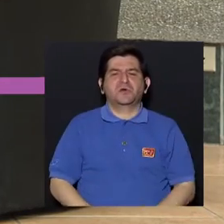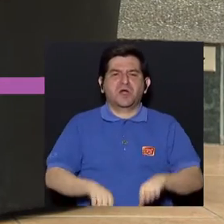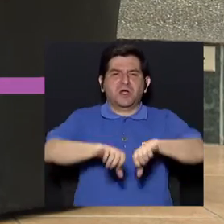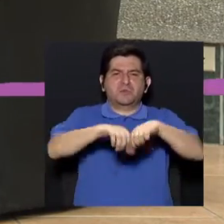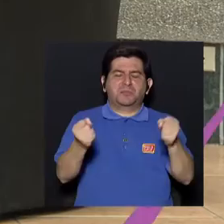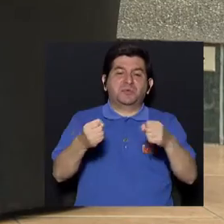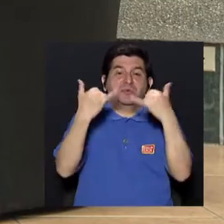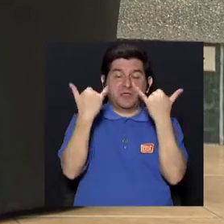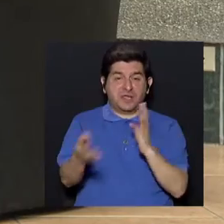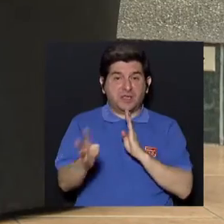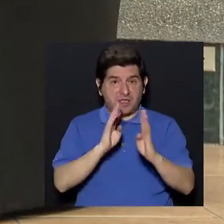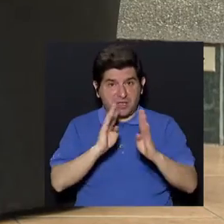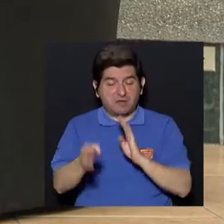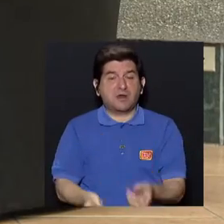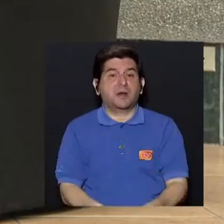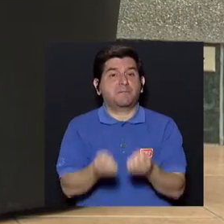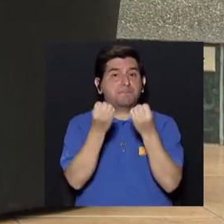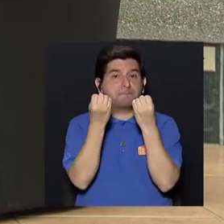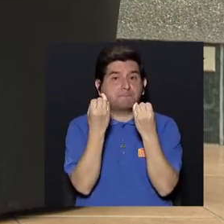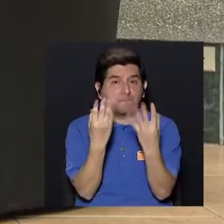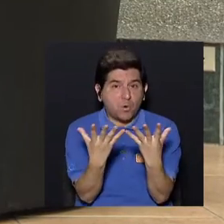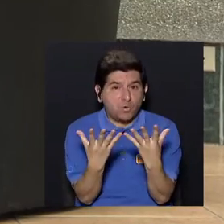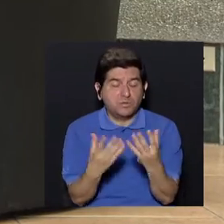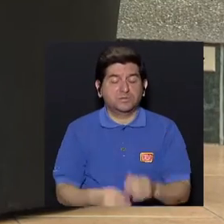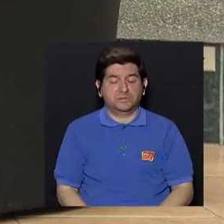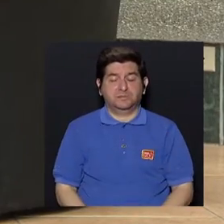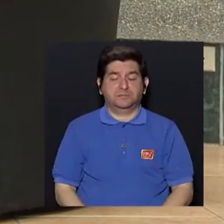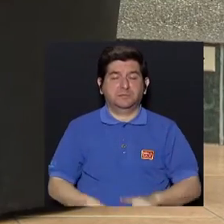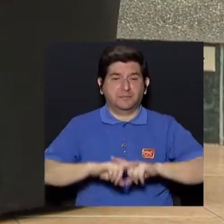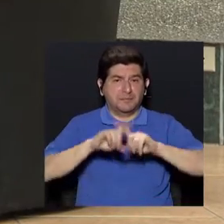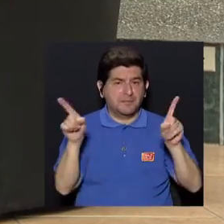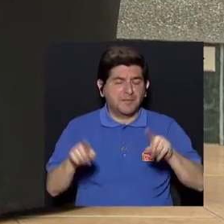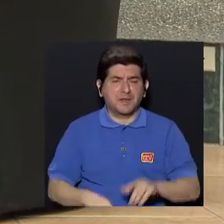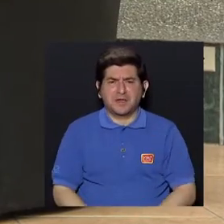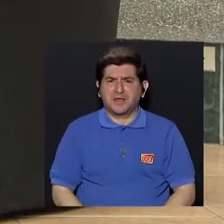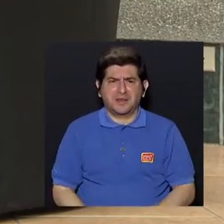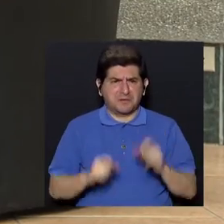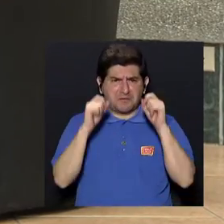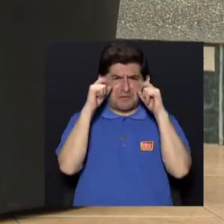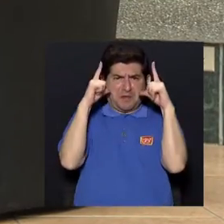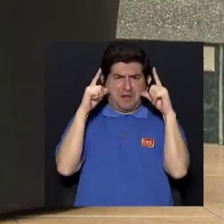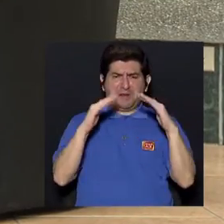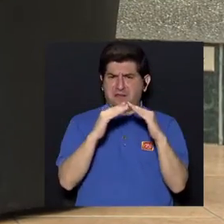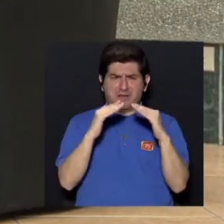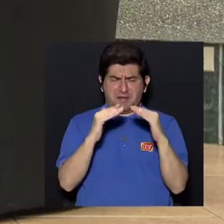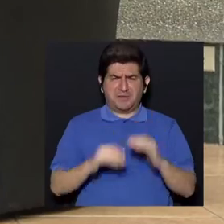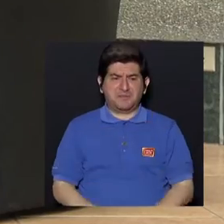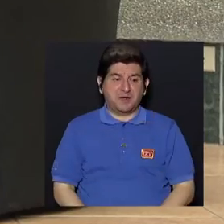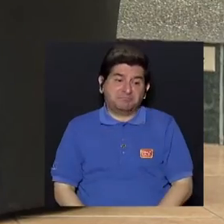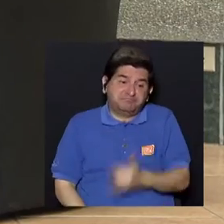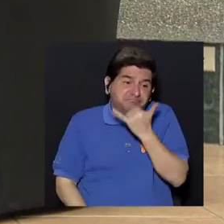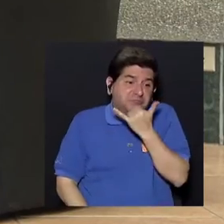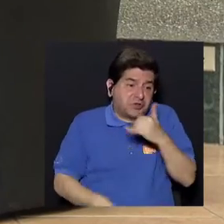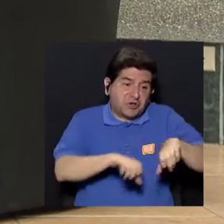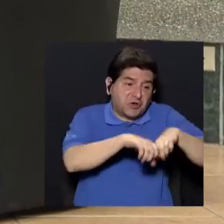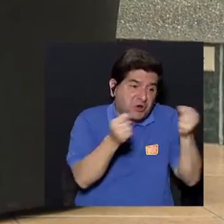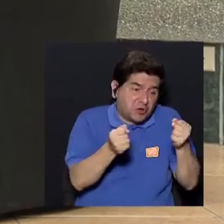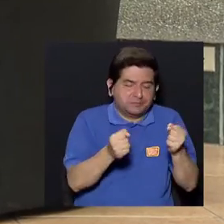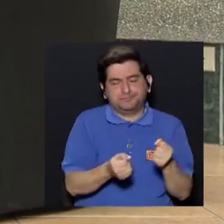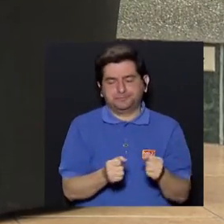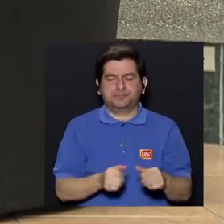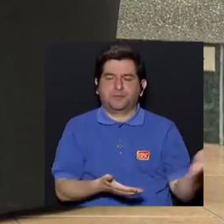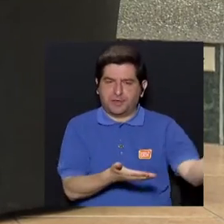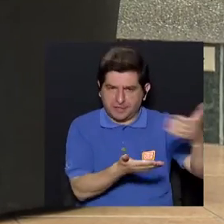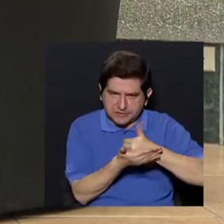demás. Ahí sí ya estamos hablando de mucha concentración. Pero no es así como que se alarmen en las casas. Bueno, si se quebró accidentalmente y demás, lo